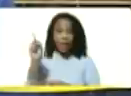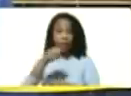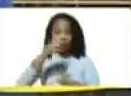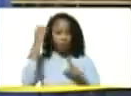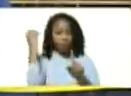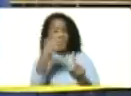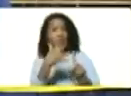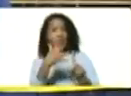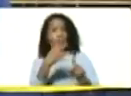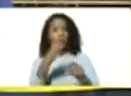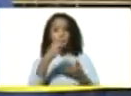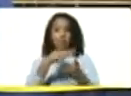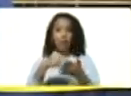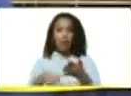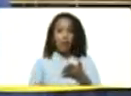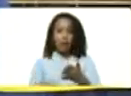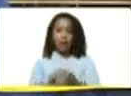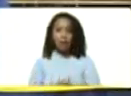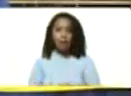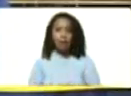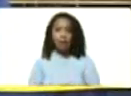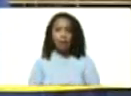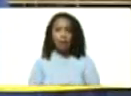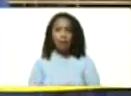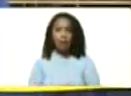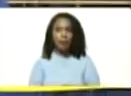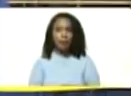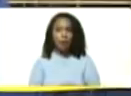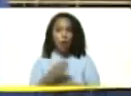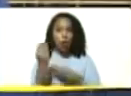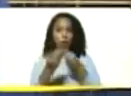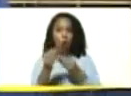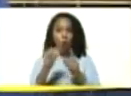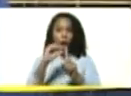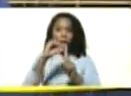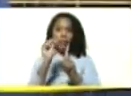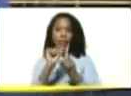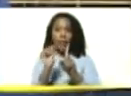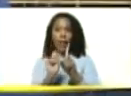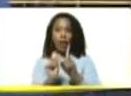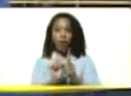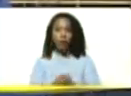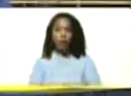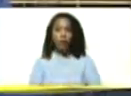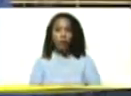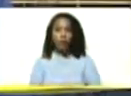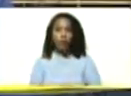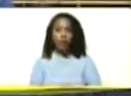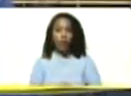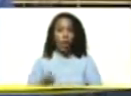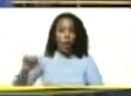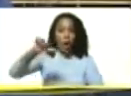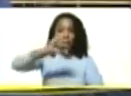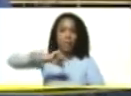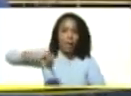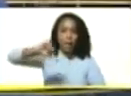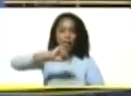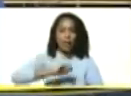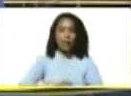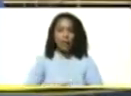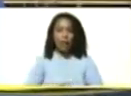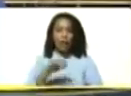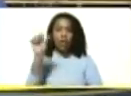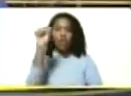como el trigo, los aceites, la